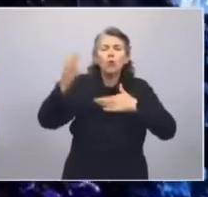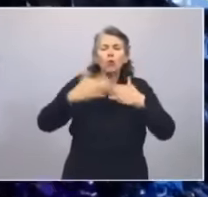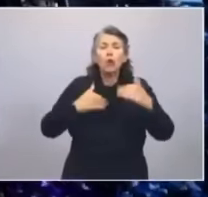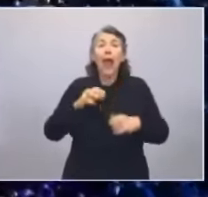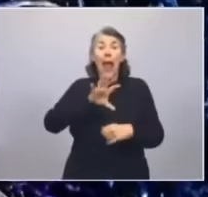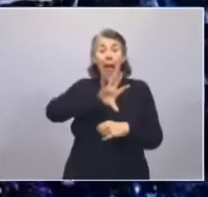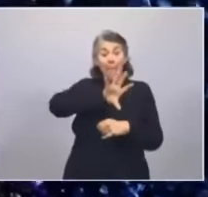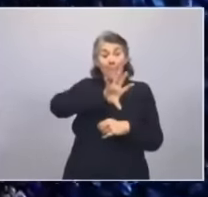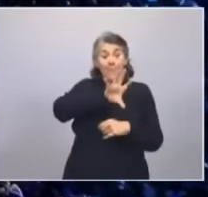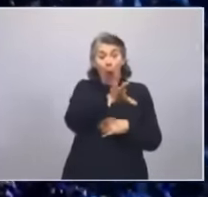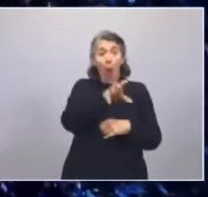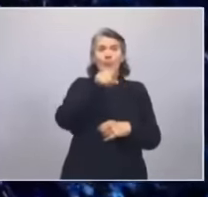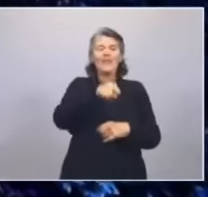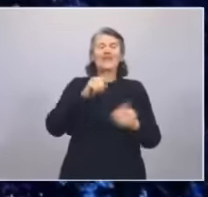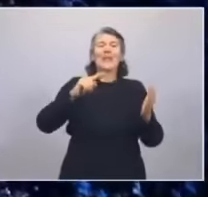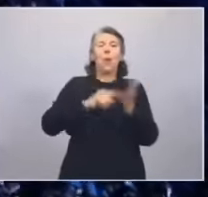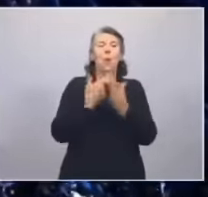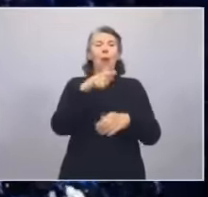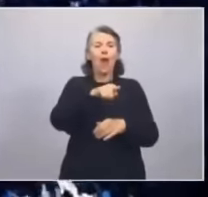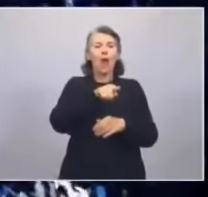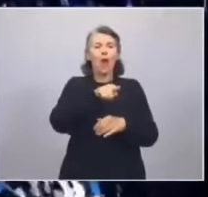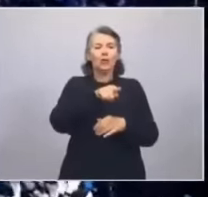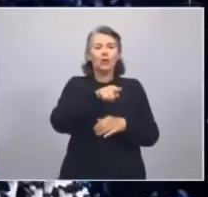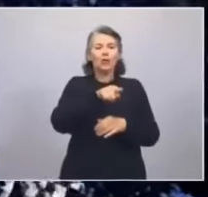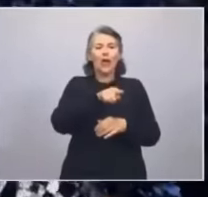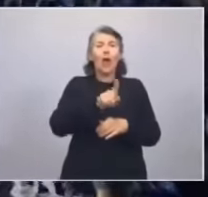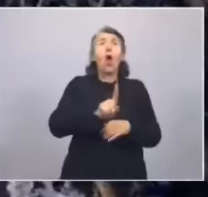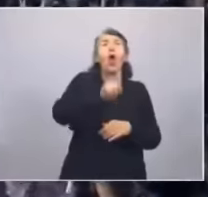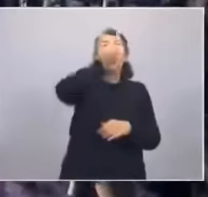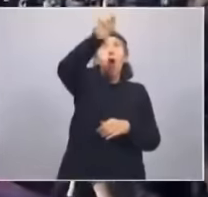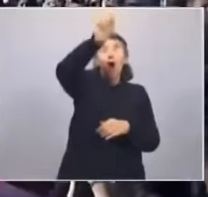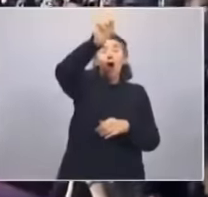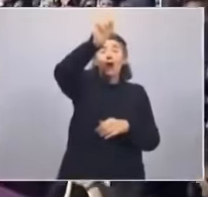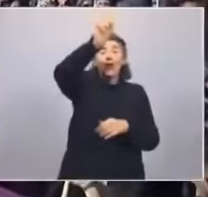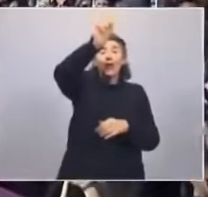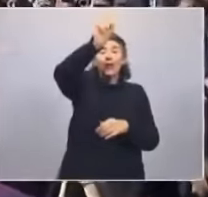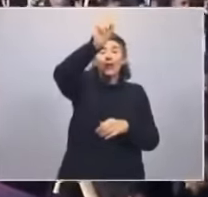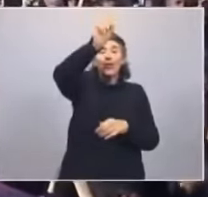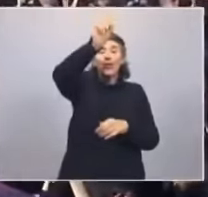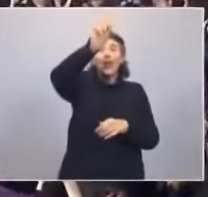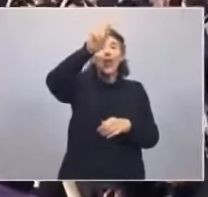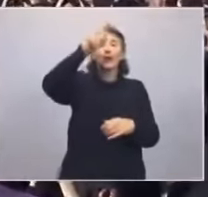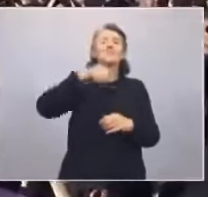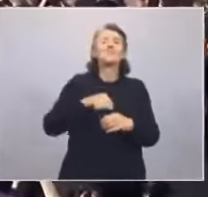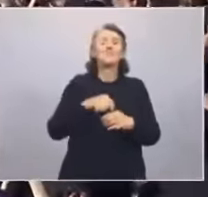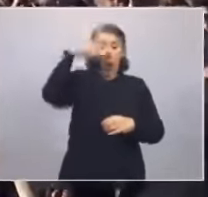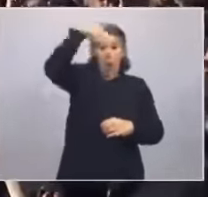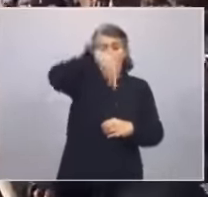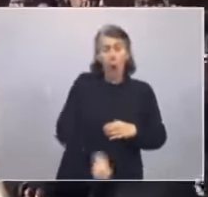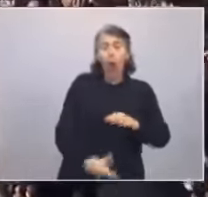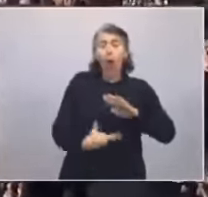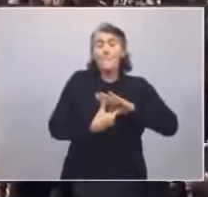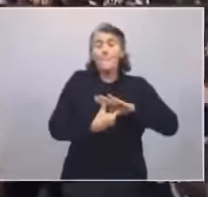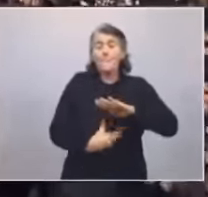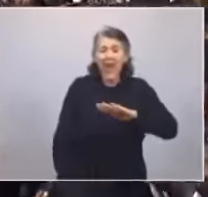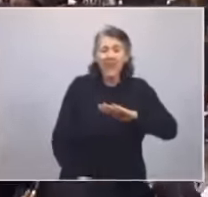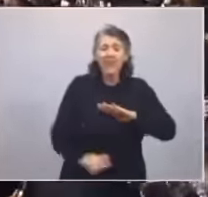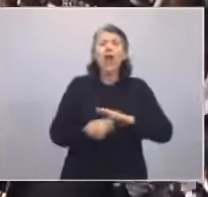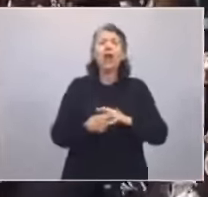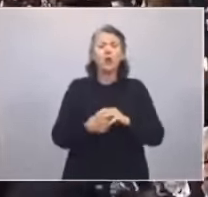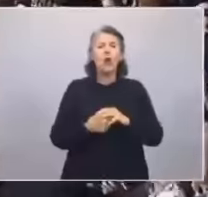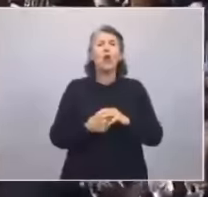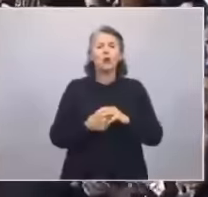provincia de Buenos Aires, desde el norte argentino, desde la Patagonia, la